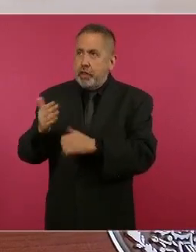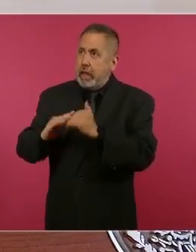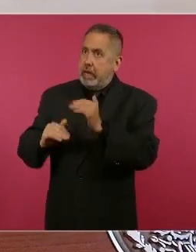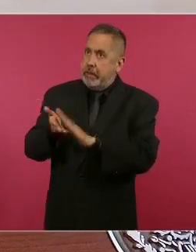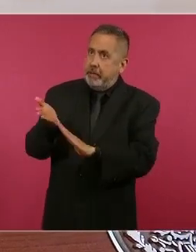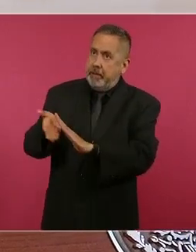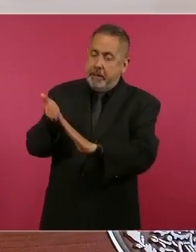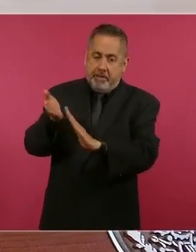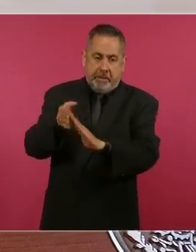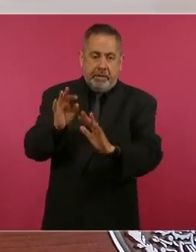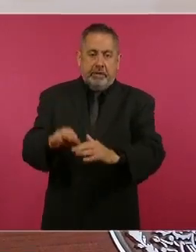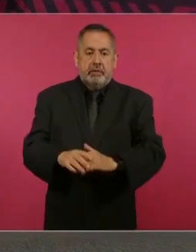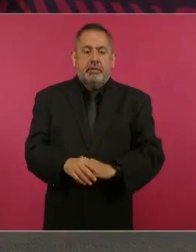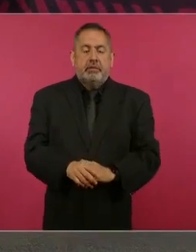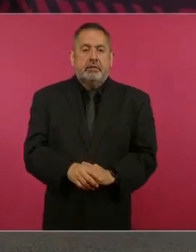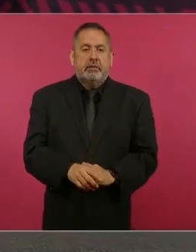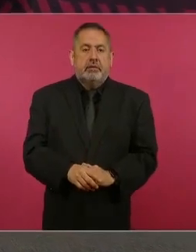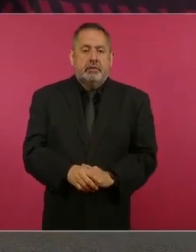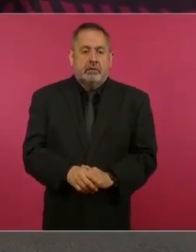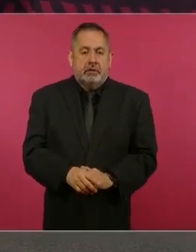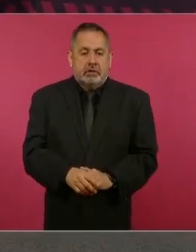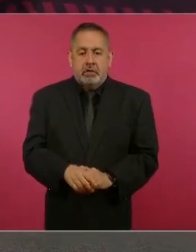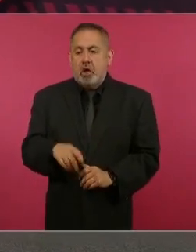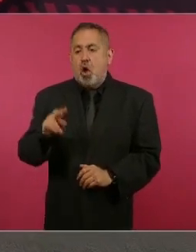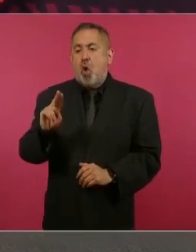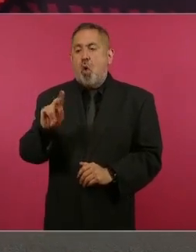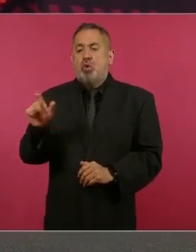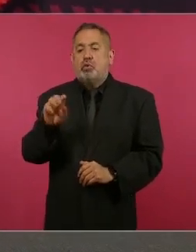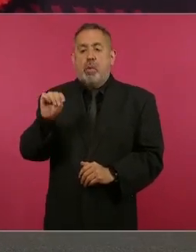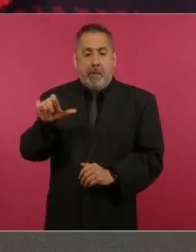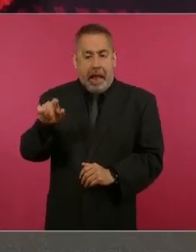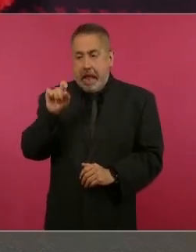en Uxmal,